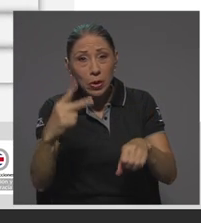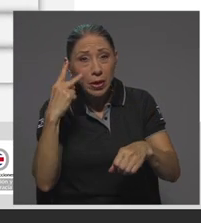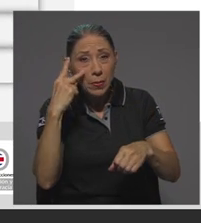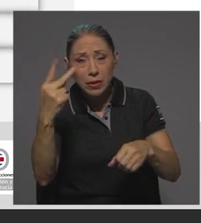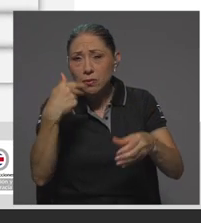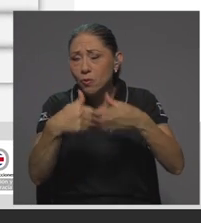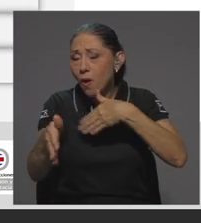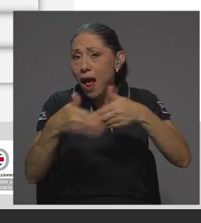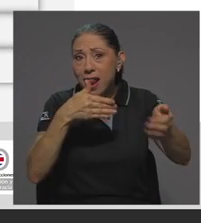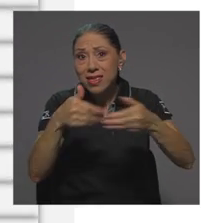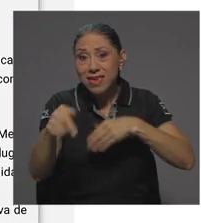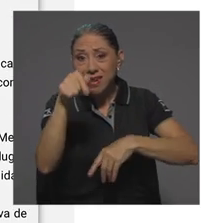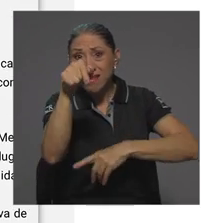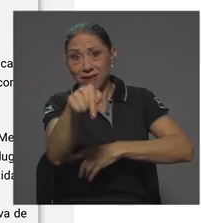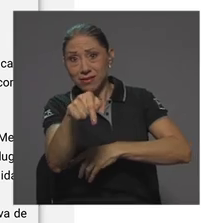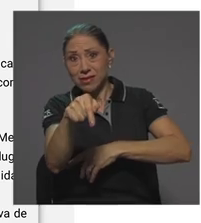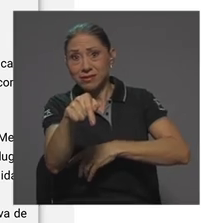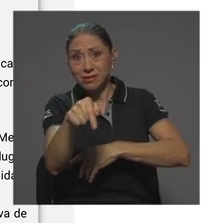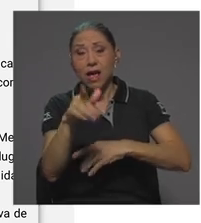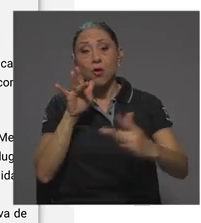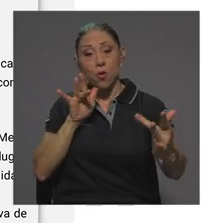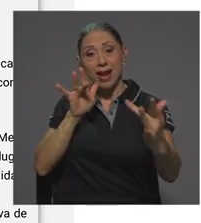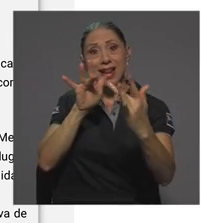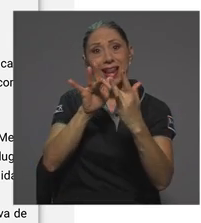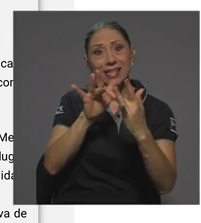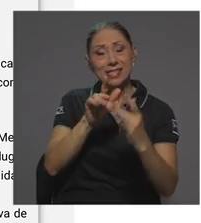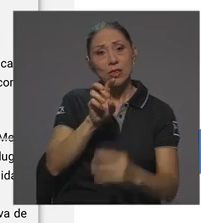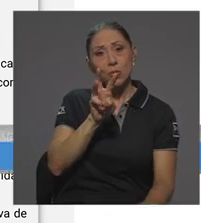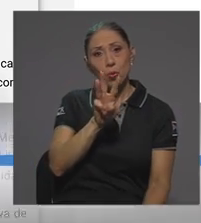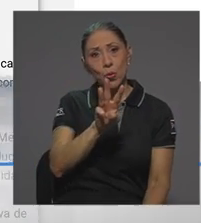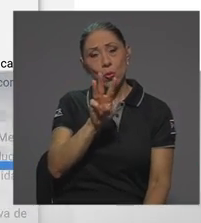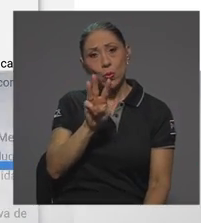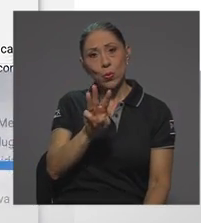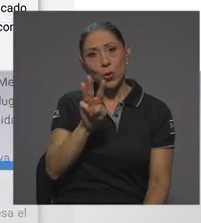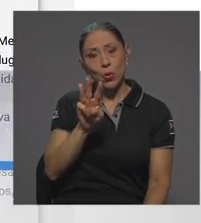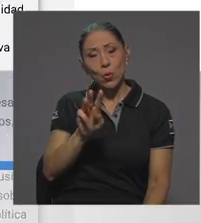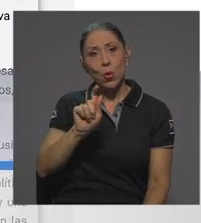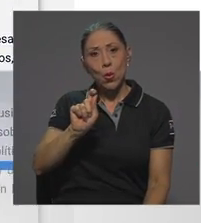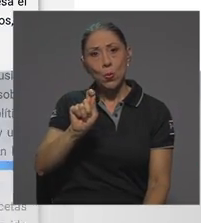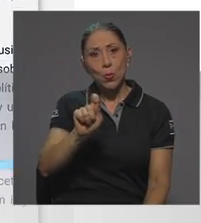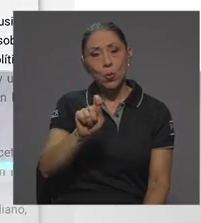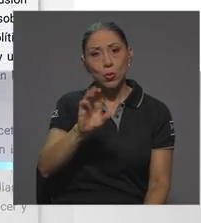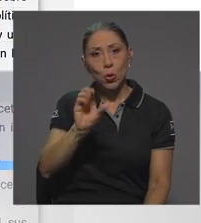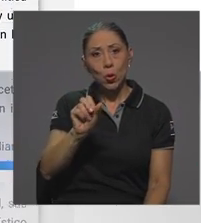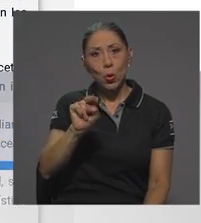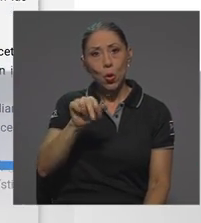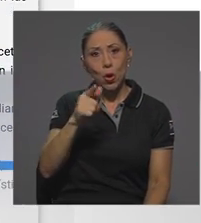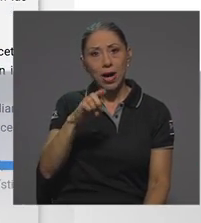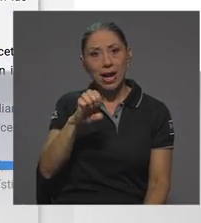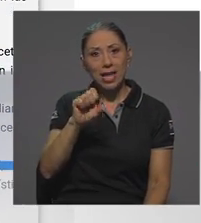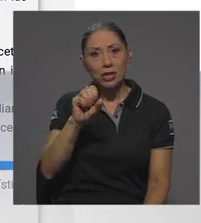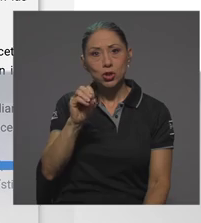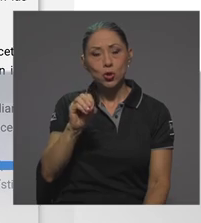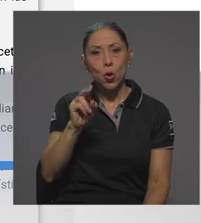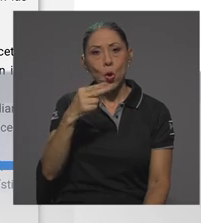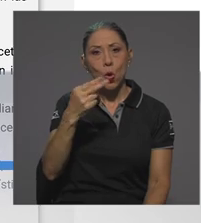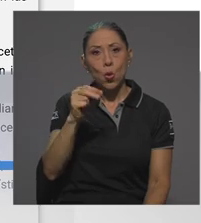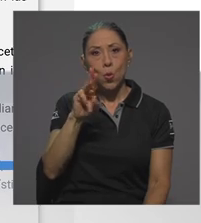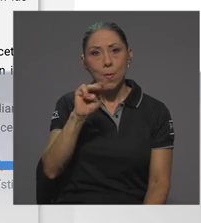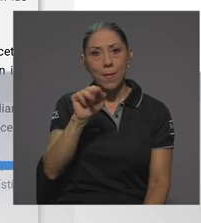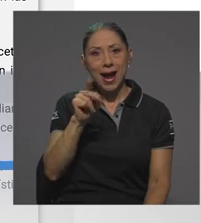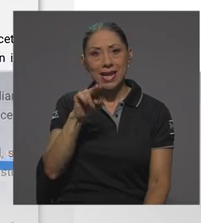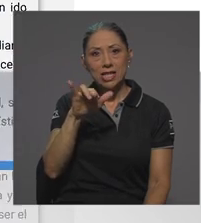cualquiera de las sesiones consultando el enlace www.congresohumanismo